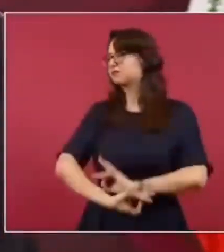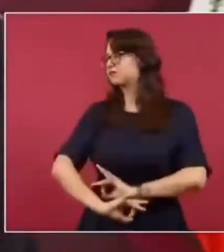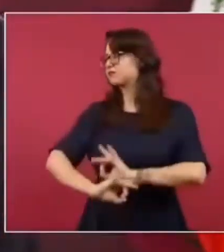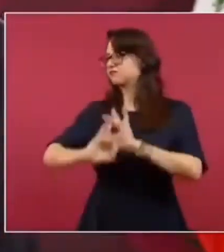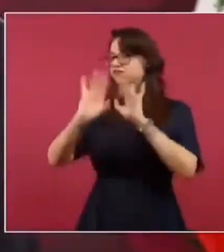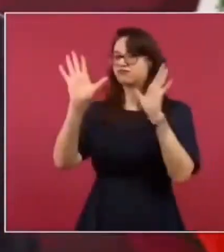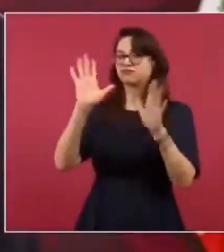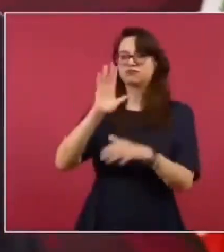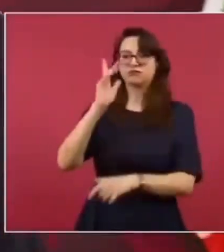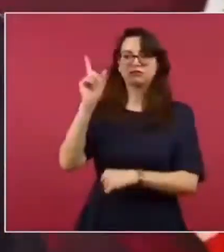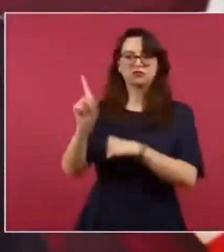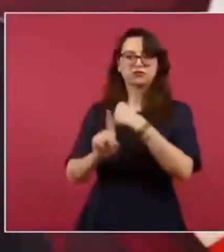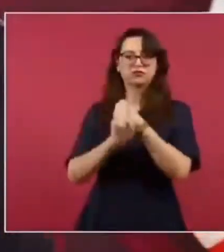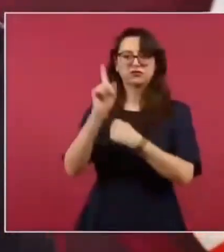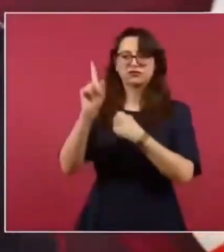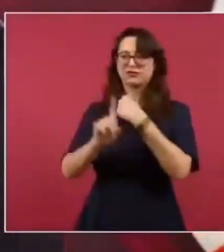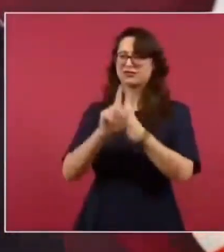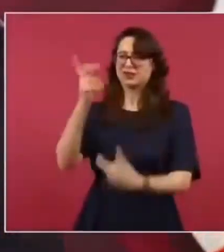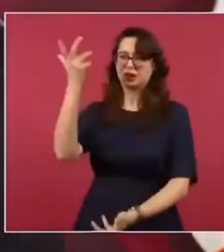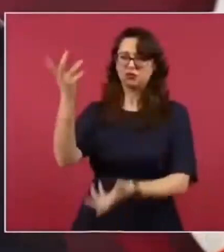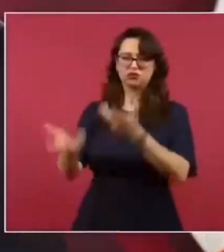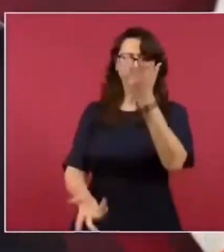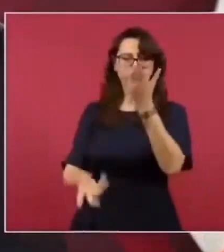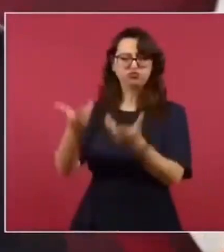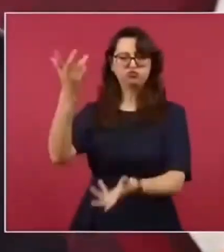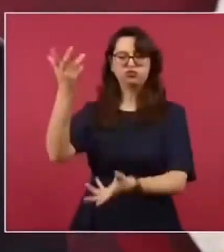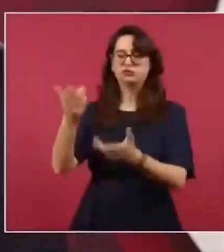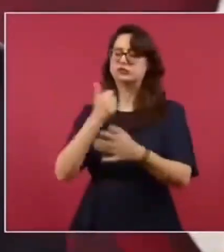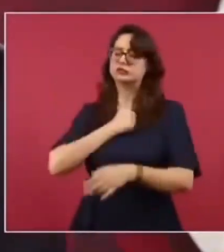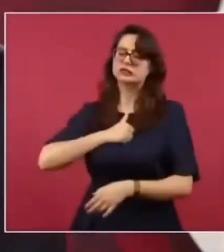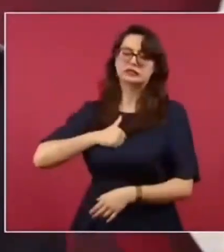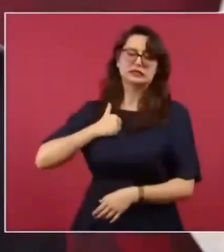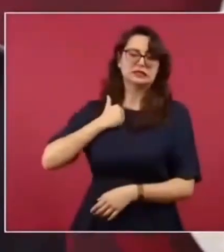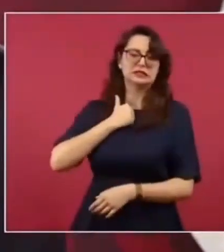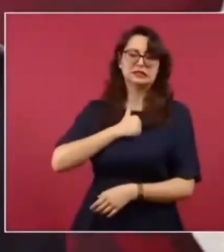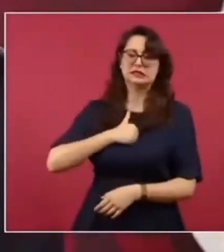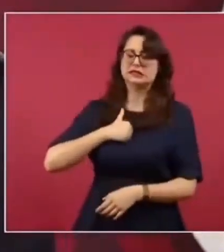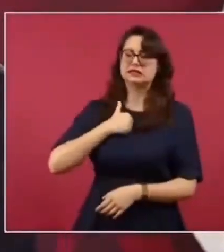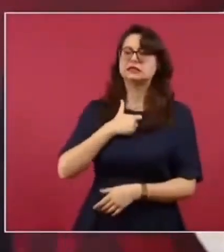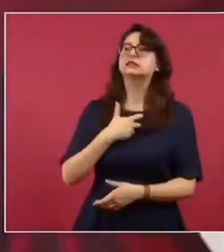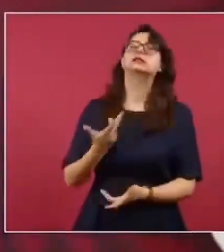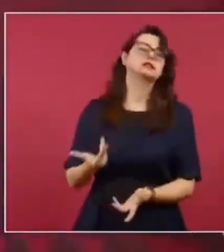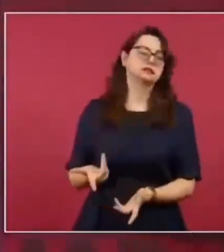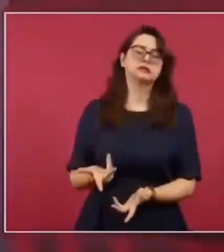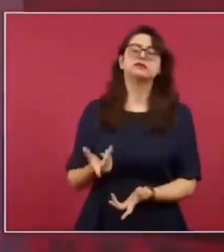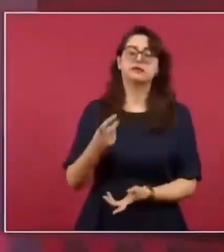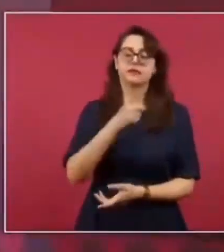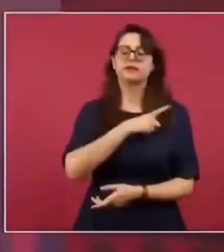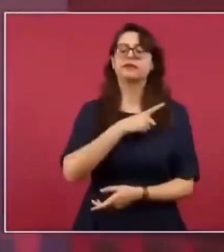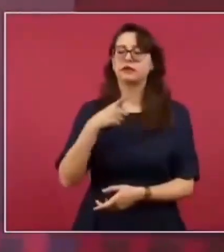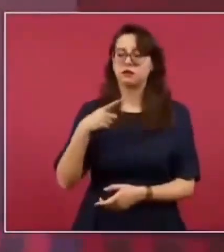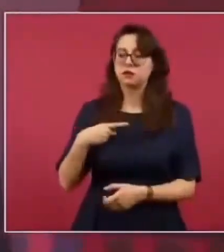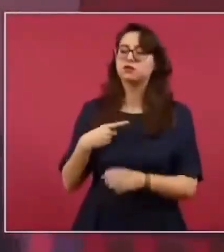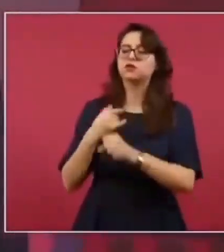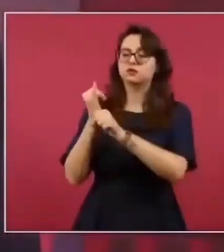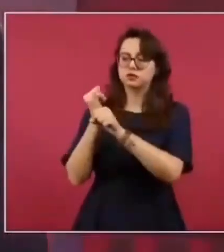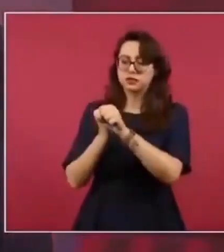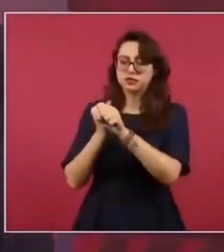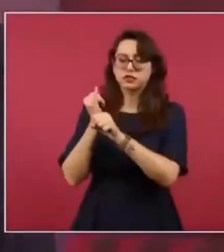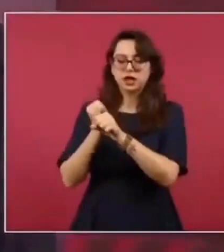continuar con lo mismo. Nada más que lo primero es informar,